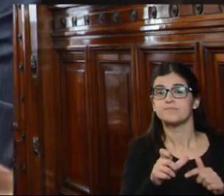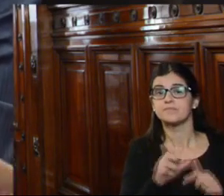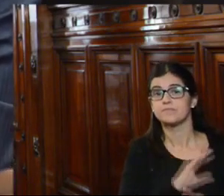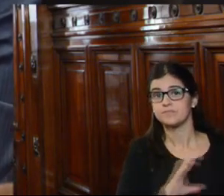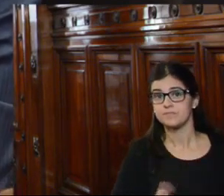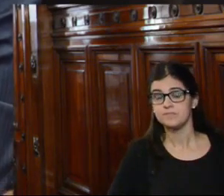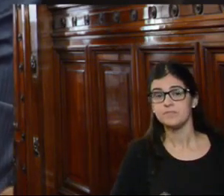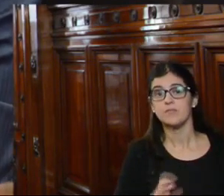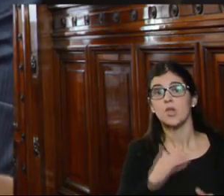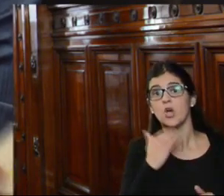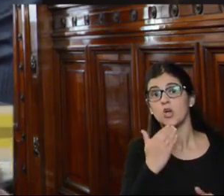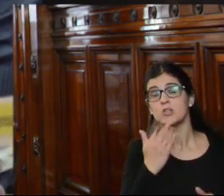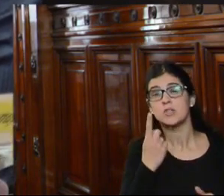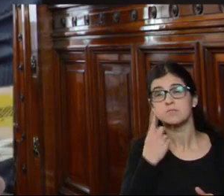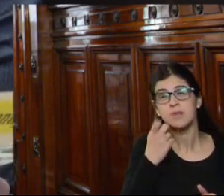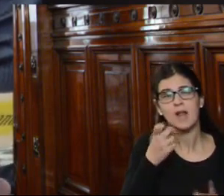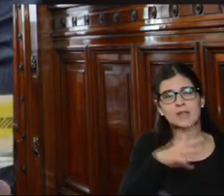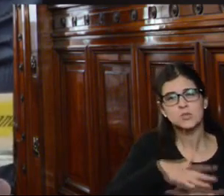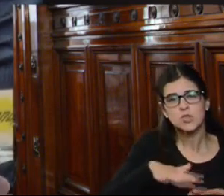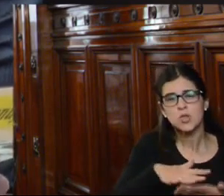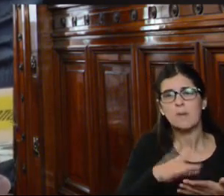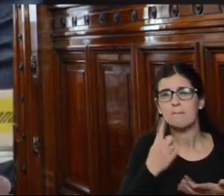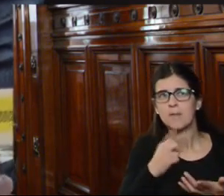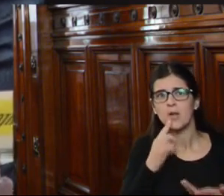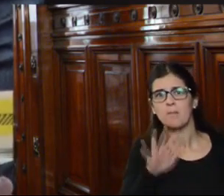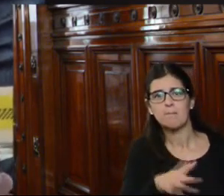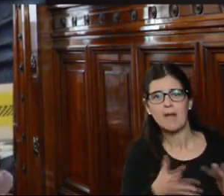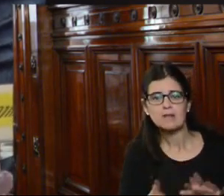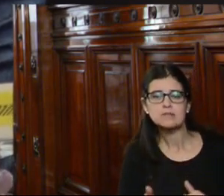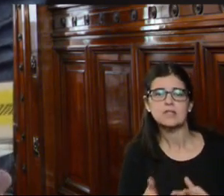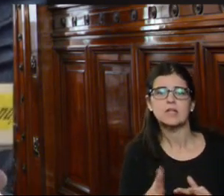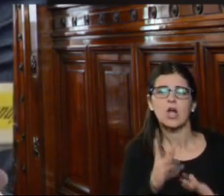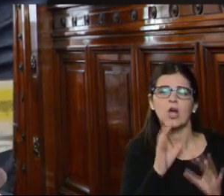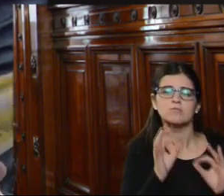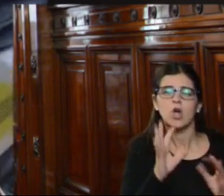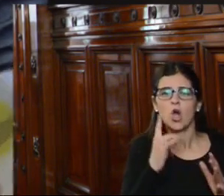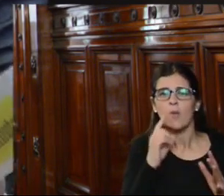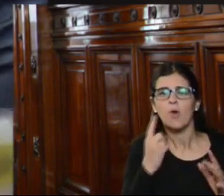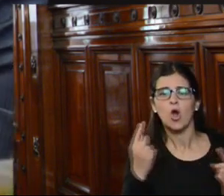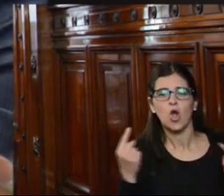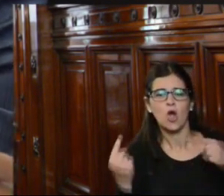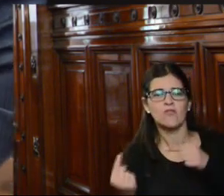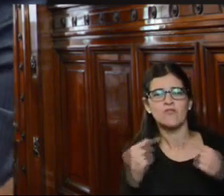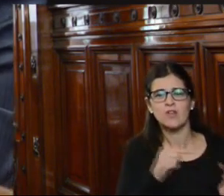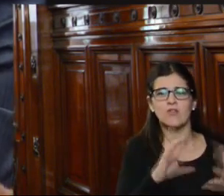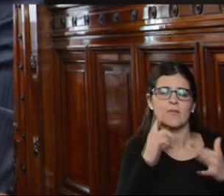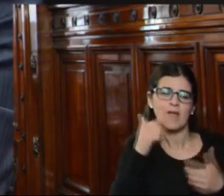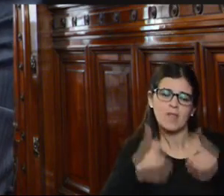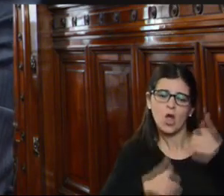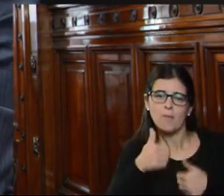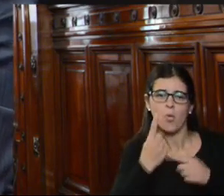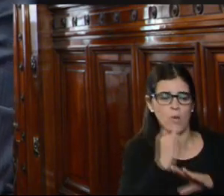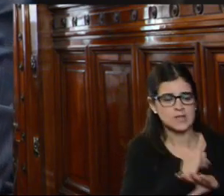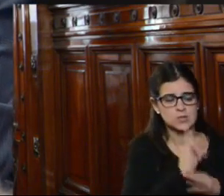no sé si percibí mal la situación pero pareciera como una especie de colisión de conflicto de competencias entre una